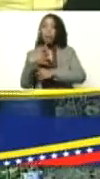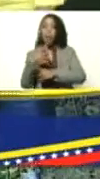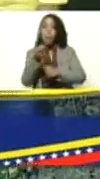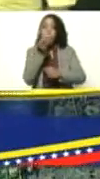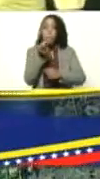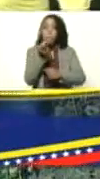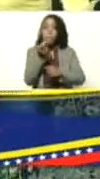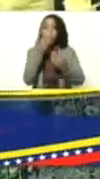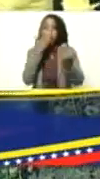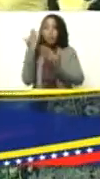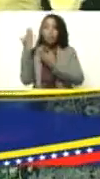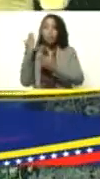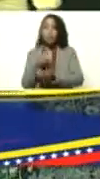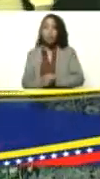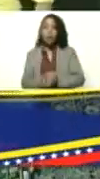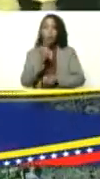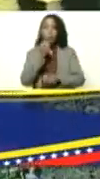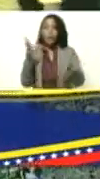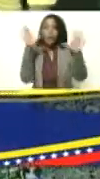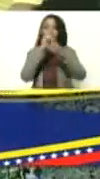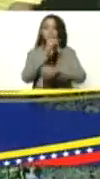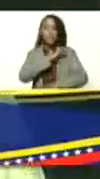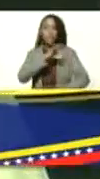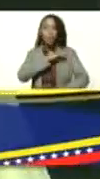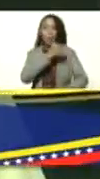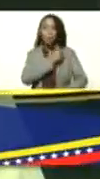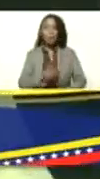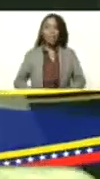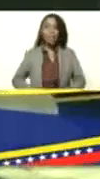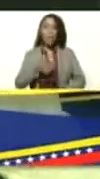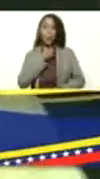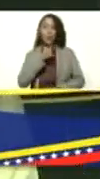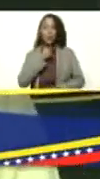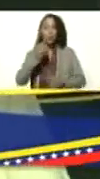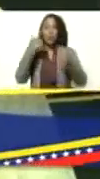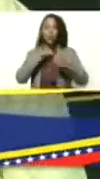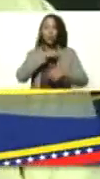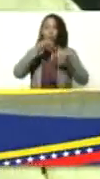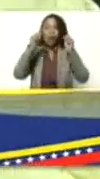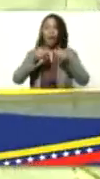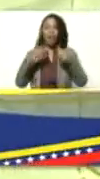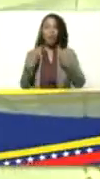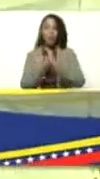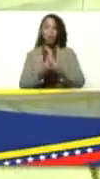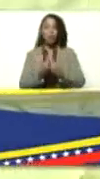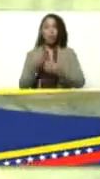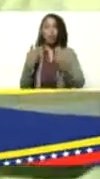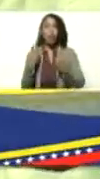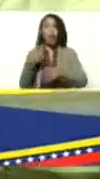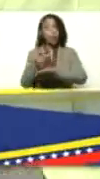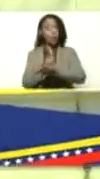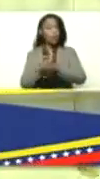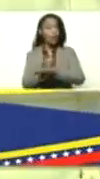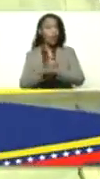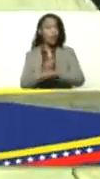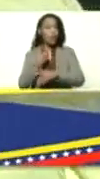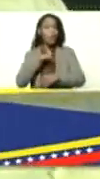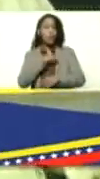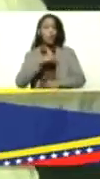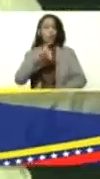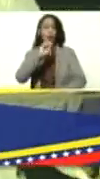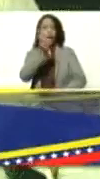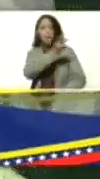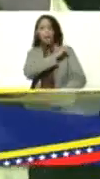buena noche señor presidente un gusto estar hoy acompañado con nuestro gobernador nuestro general